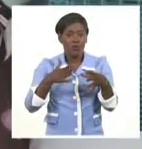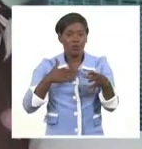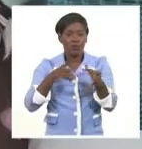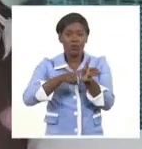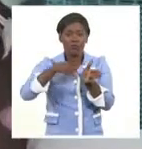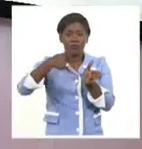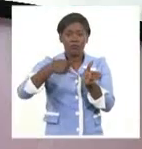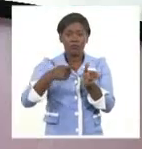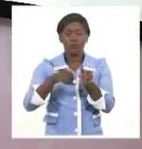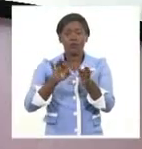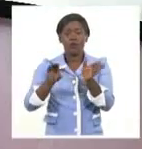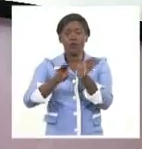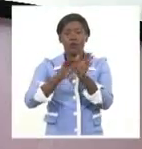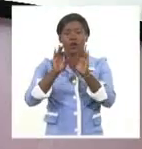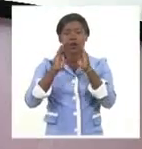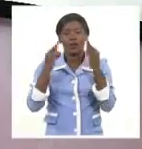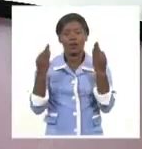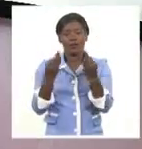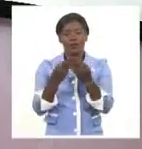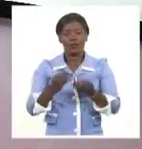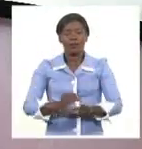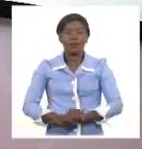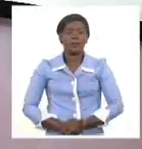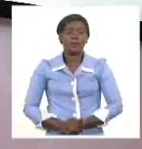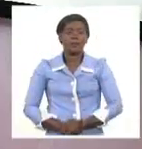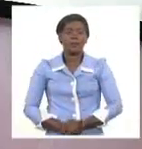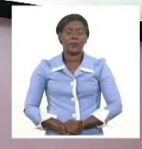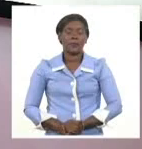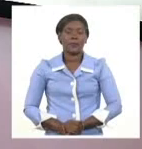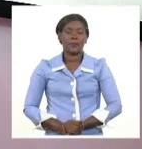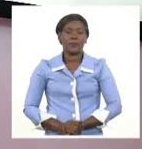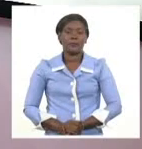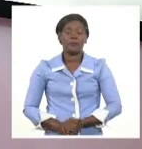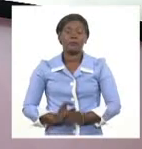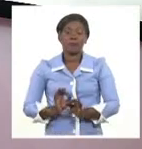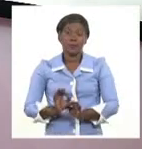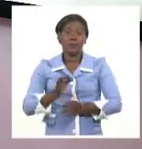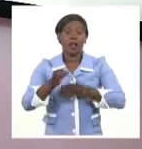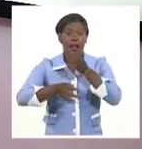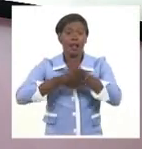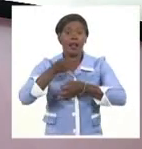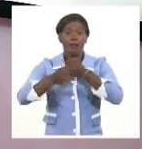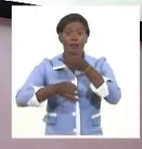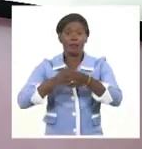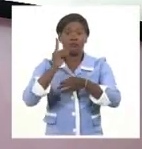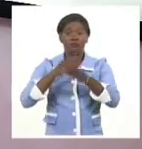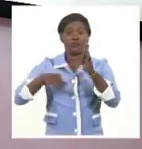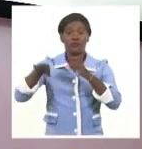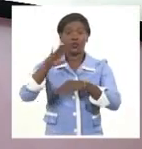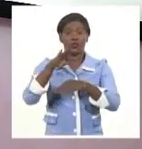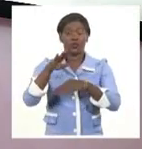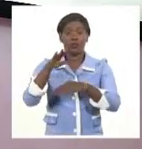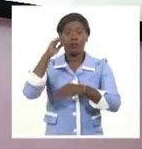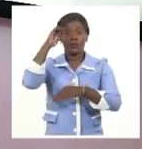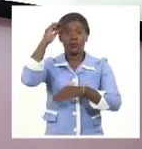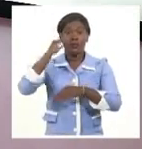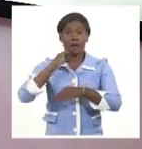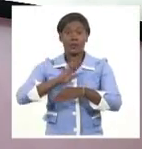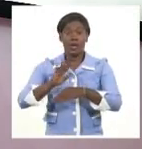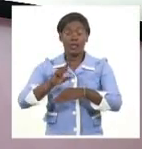Código de las Familias. Estas fueron las declaraciones de la doctora Yamila González Ferrer, al conocer que con